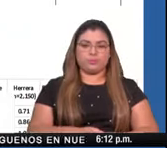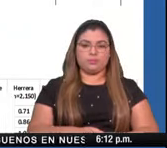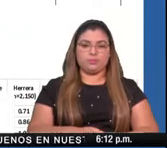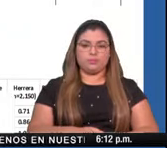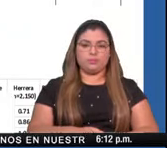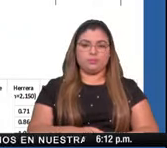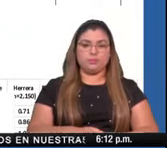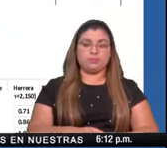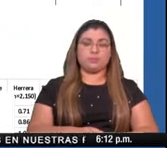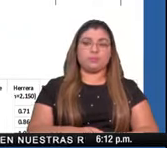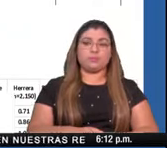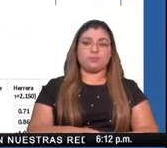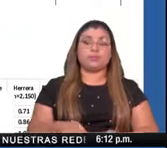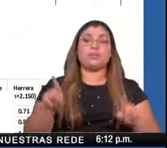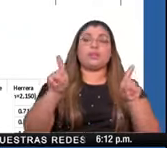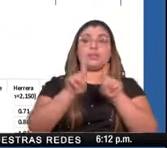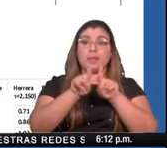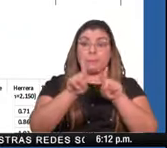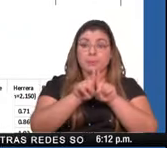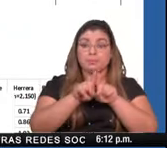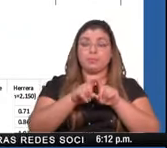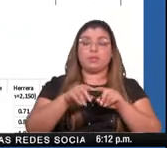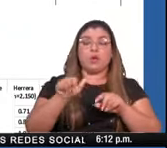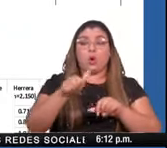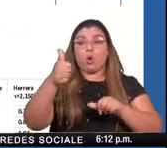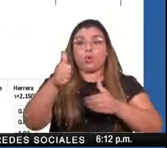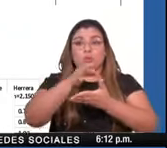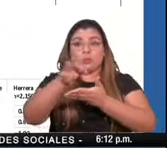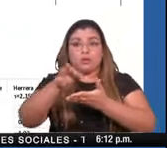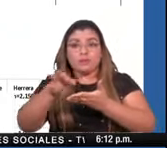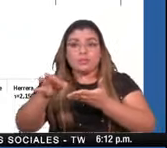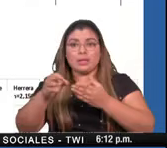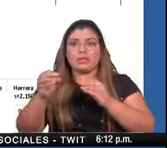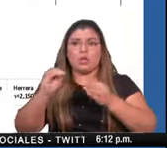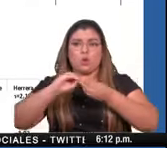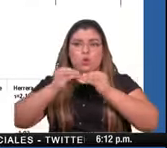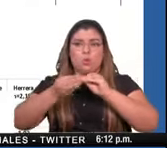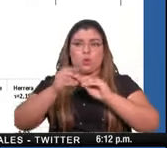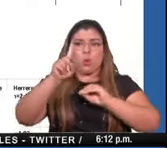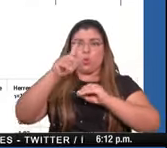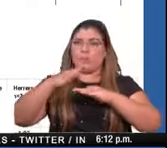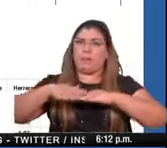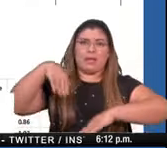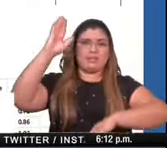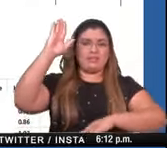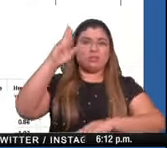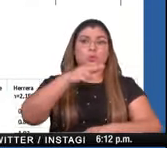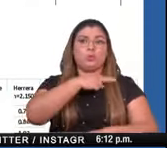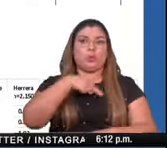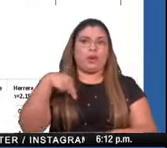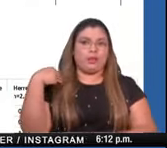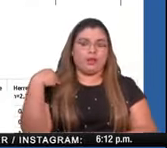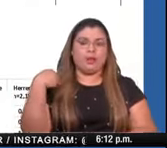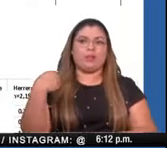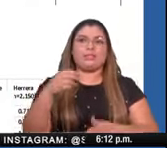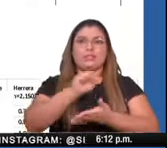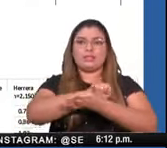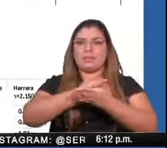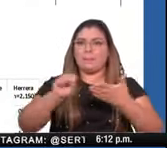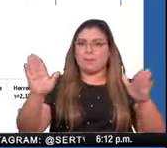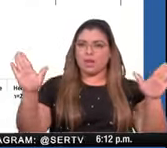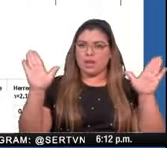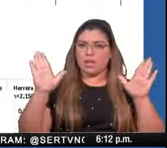También destacar que están por arriba de 1 Cunayala, la región metropolitana, Cocle, San